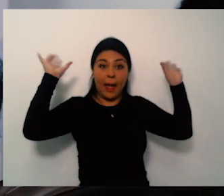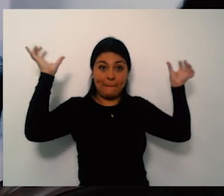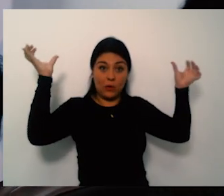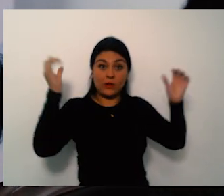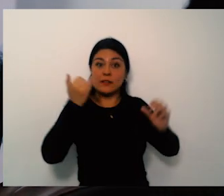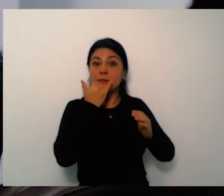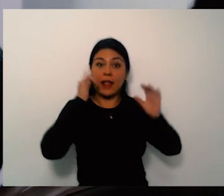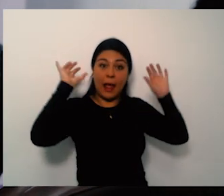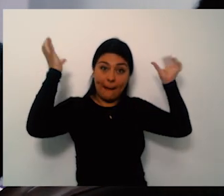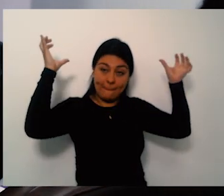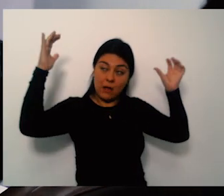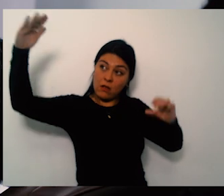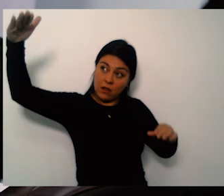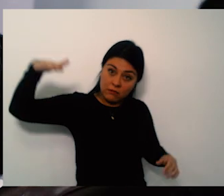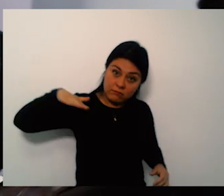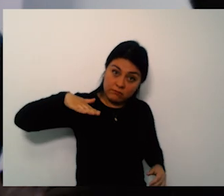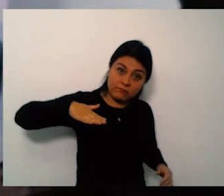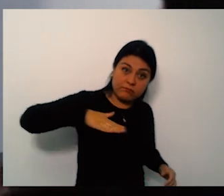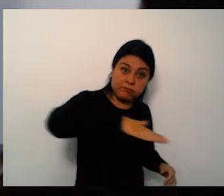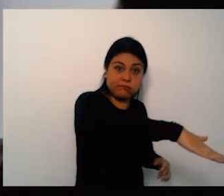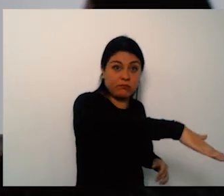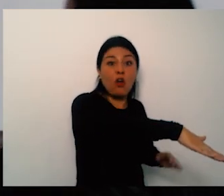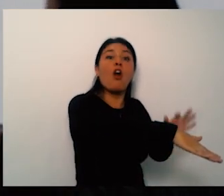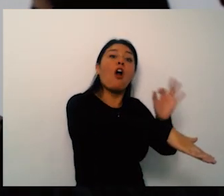y acupuntura entre otras